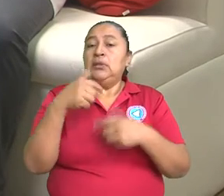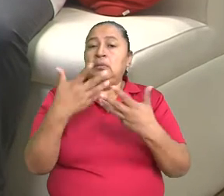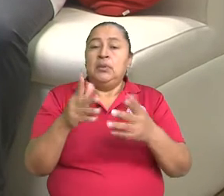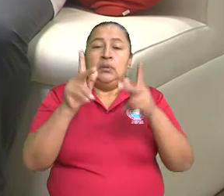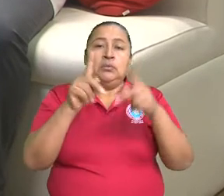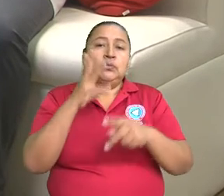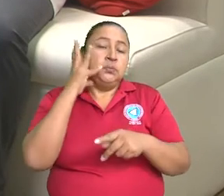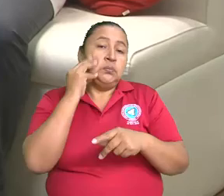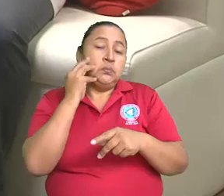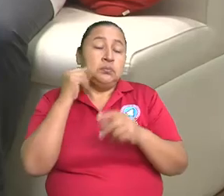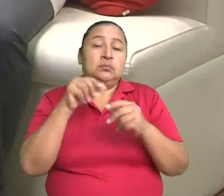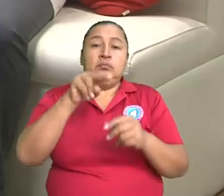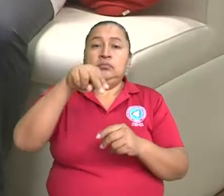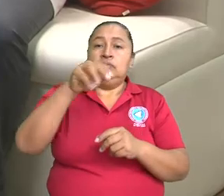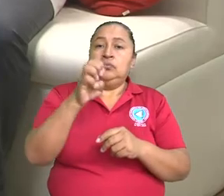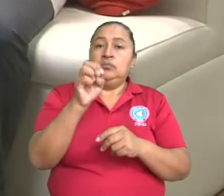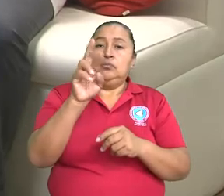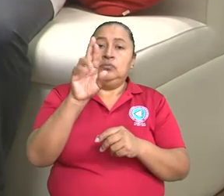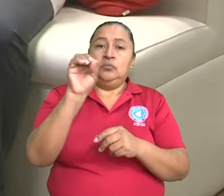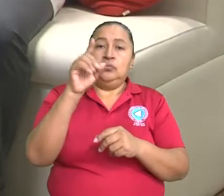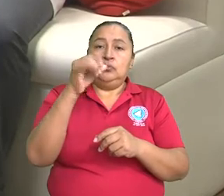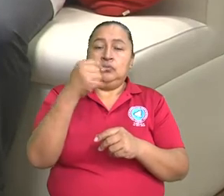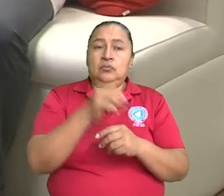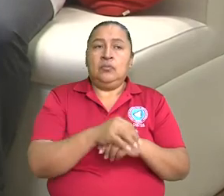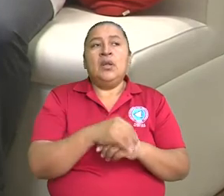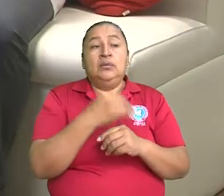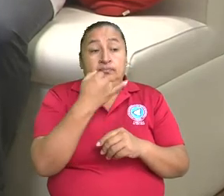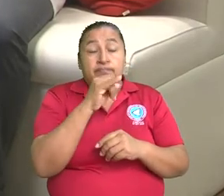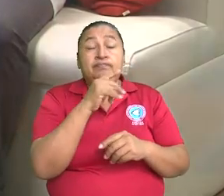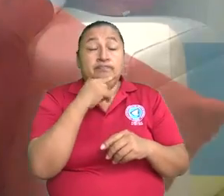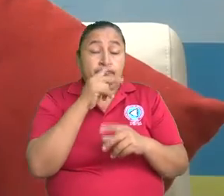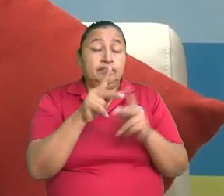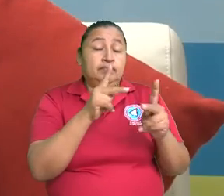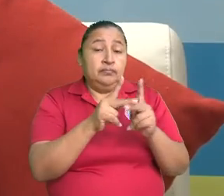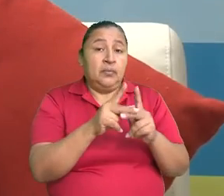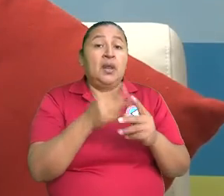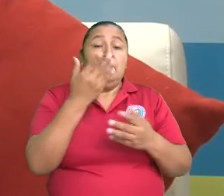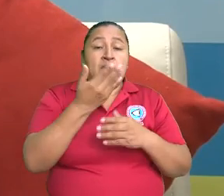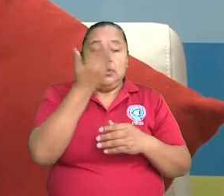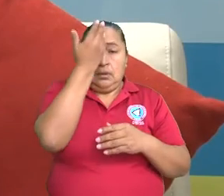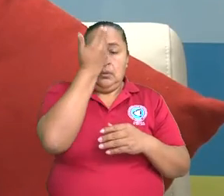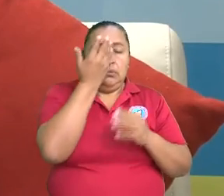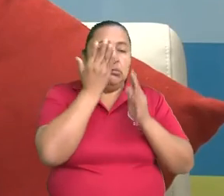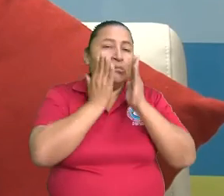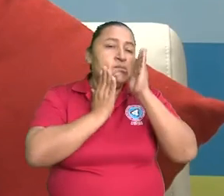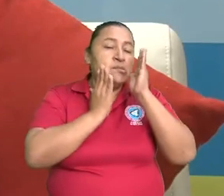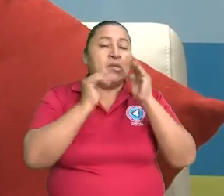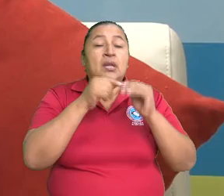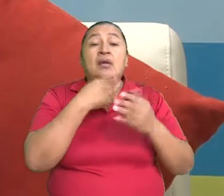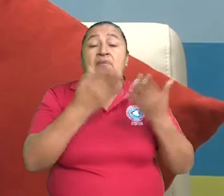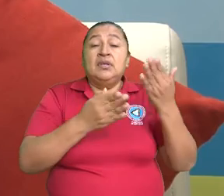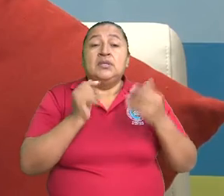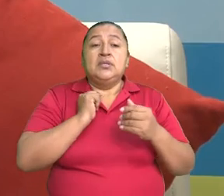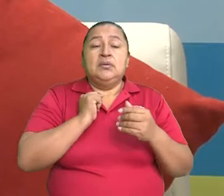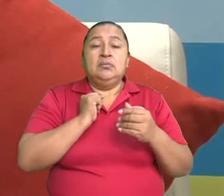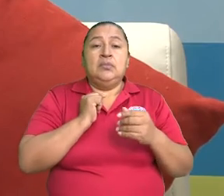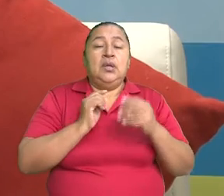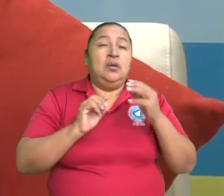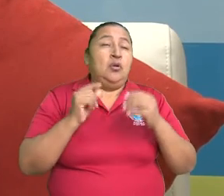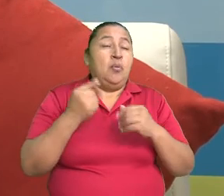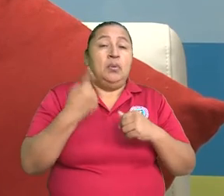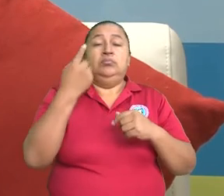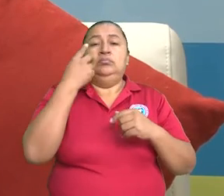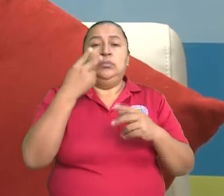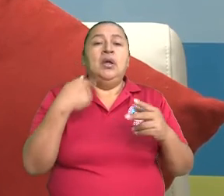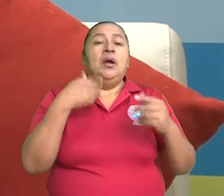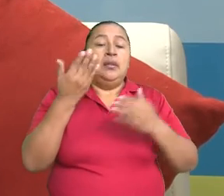es de la especialidad de la neurología. De hecho, la parálisis facial a veces puede ser la punta del iceberg de una enfermedad subyacente más